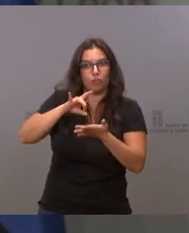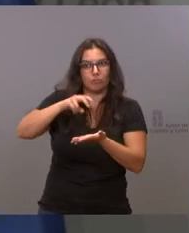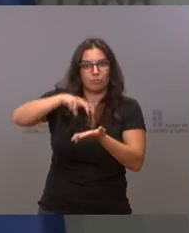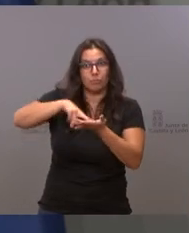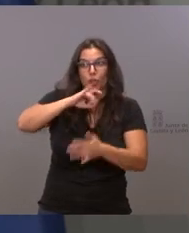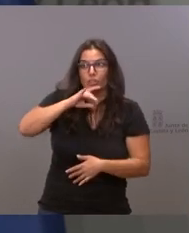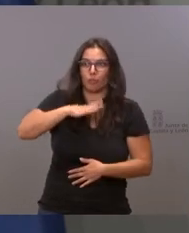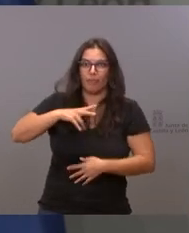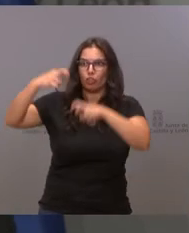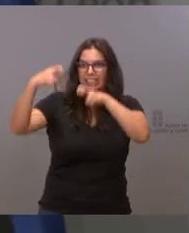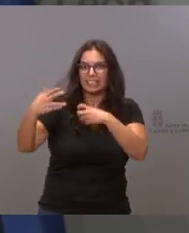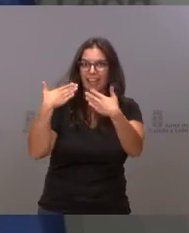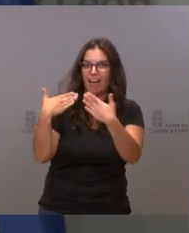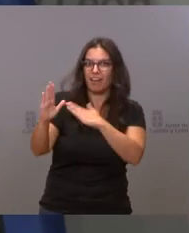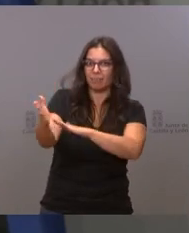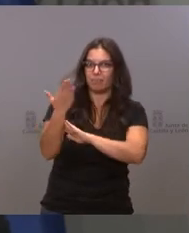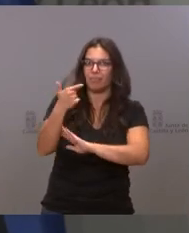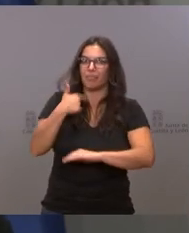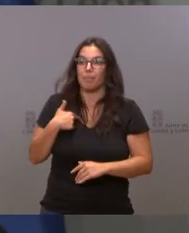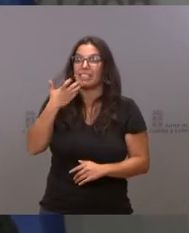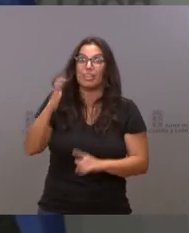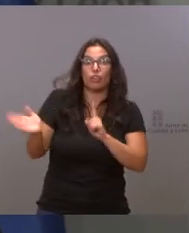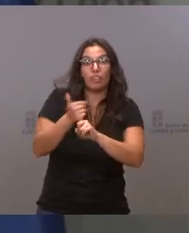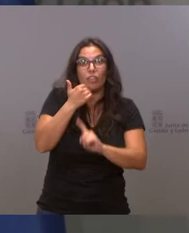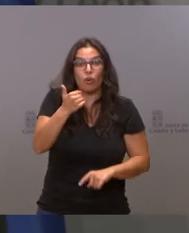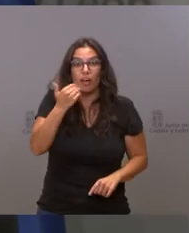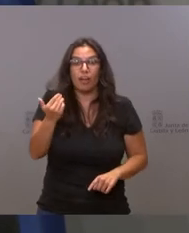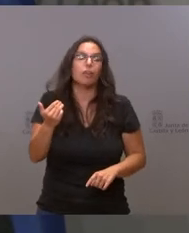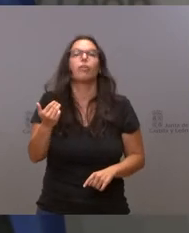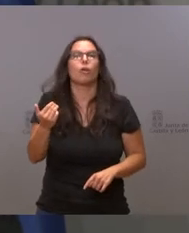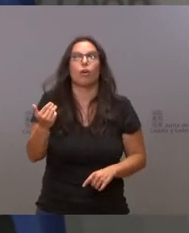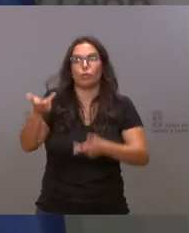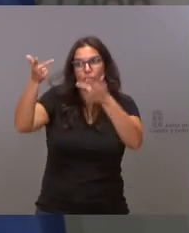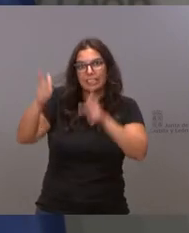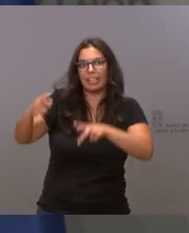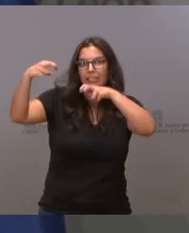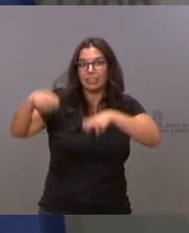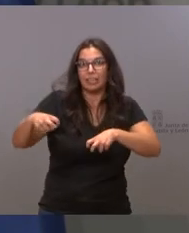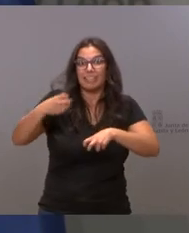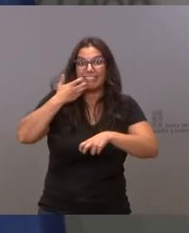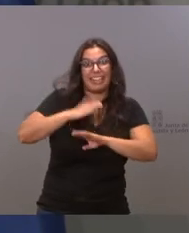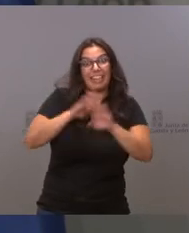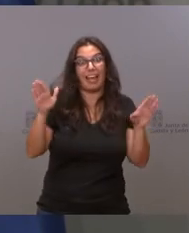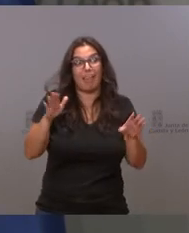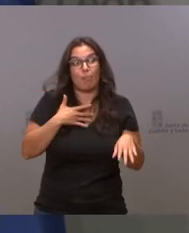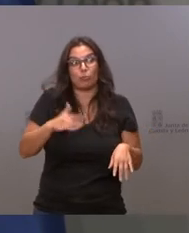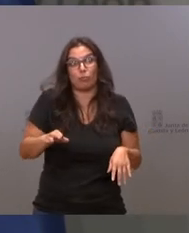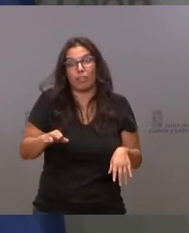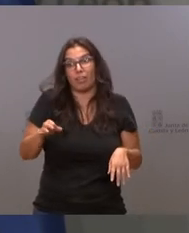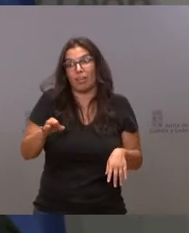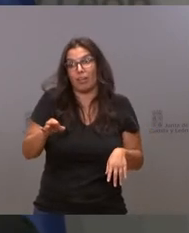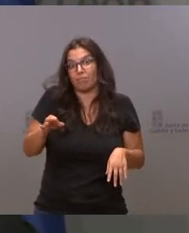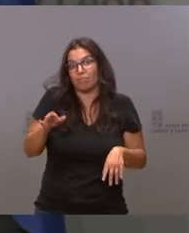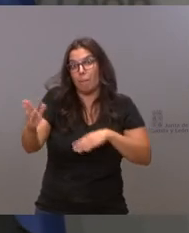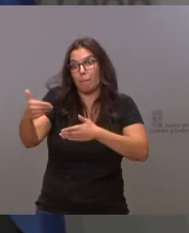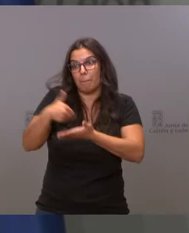pues siéntese. Si ha conseguido algo, pues siéntese. Y si no ha conseguido nada, pues igual es que la proposición era inútil,